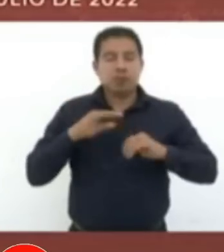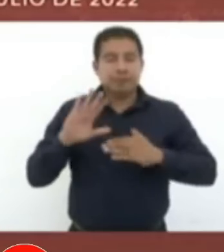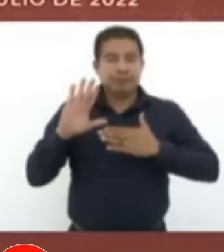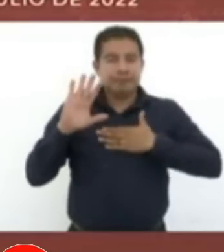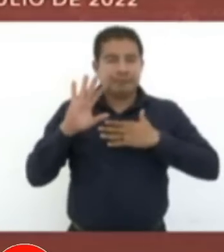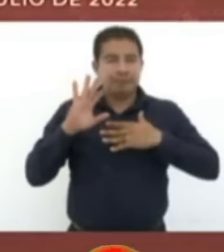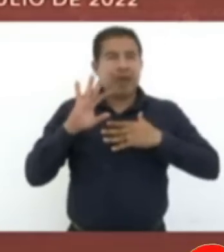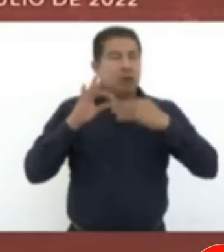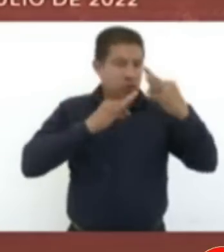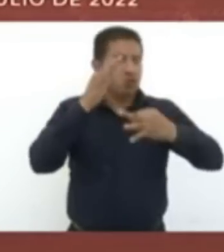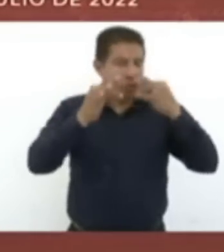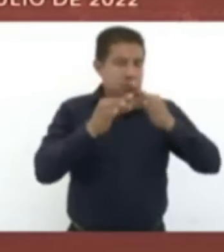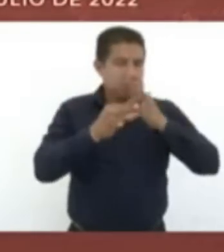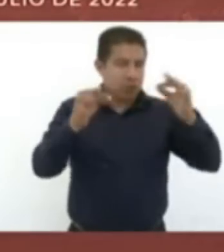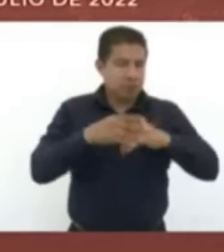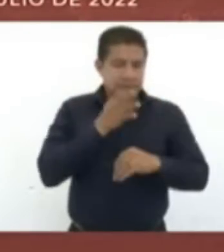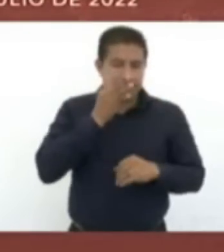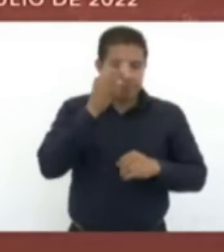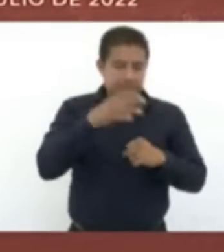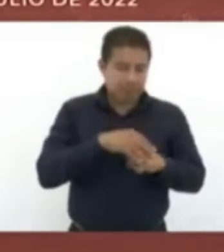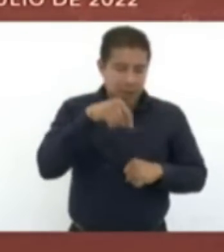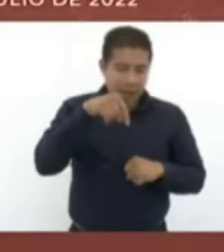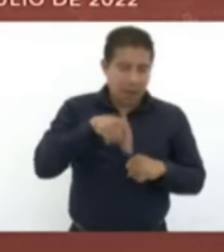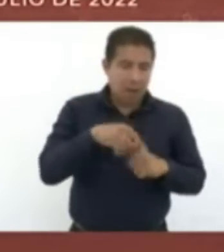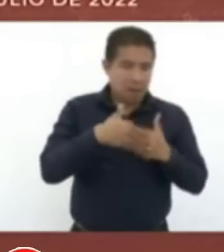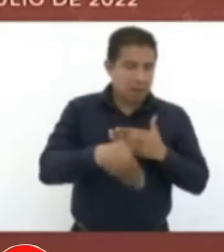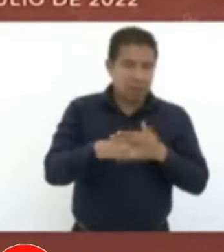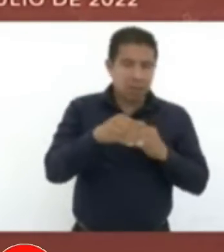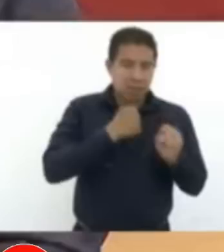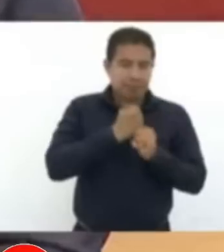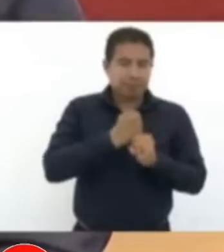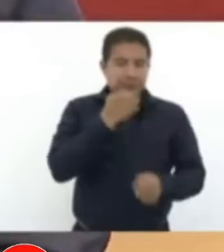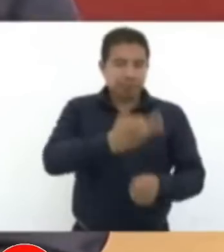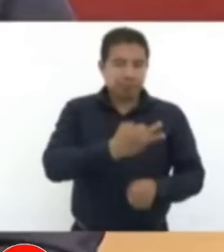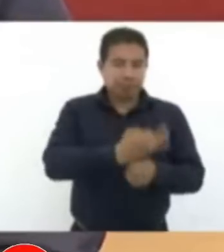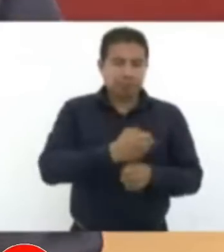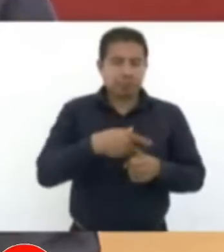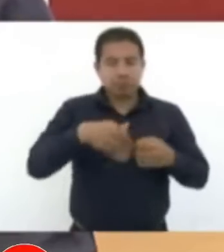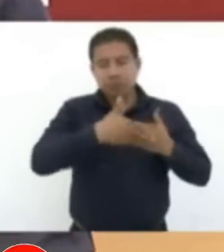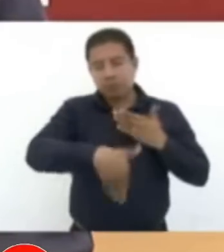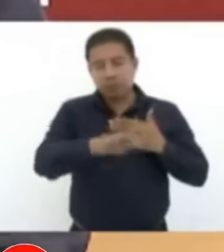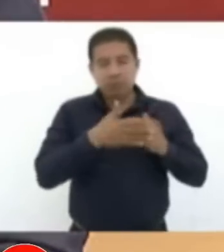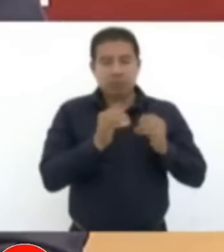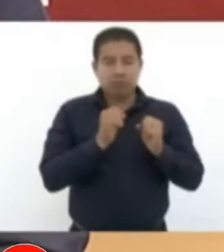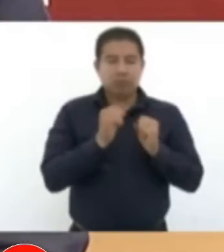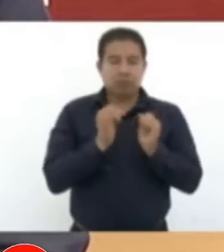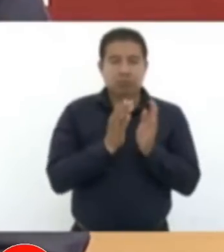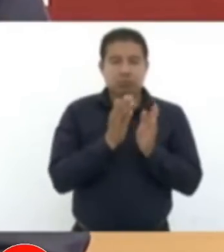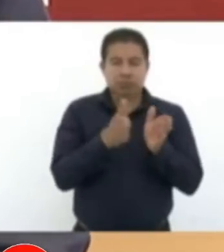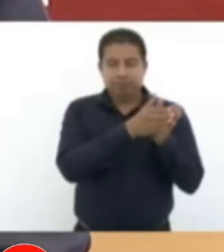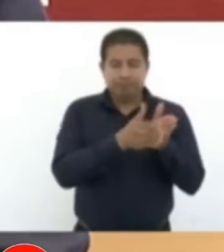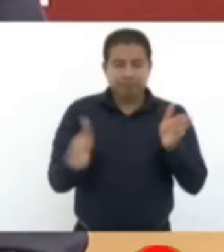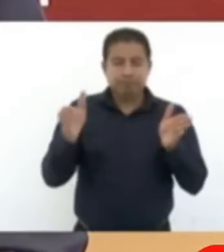anuncio de que ya a partir de este año, para la siguiente temporada